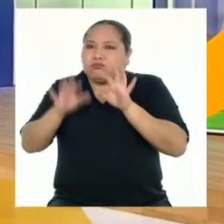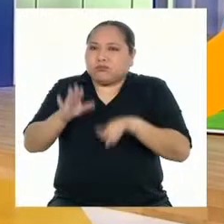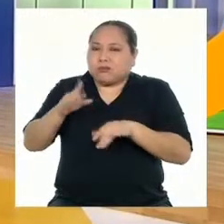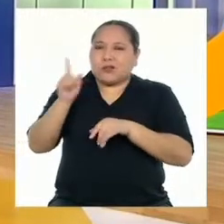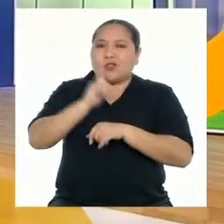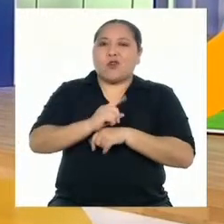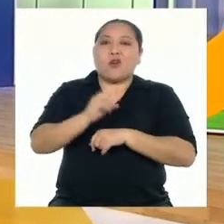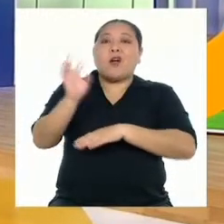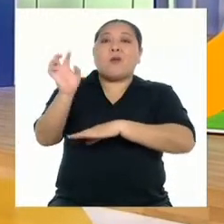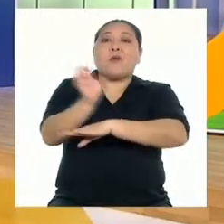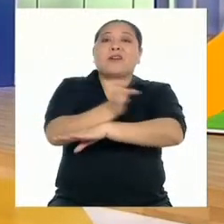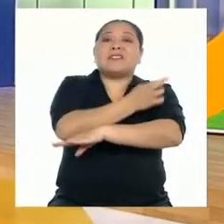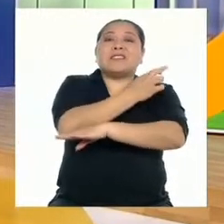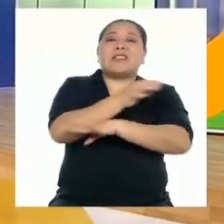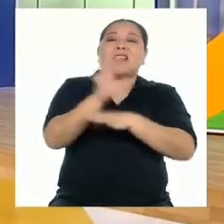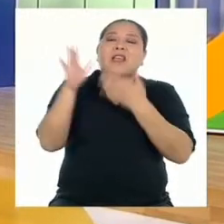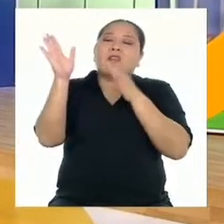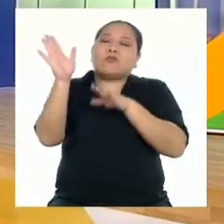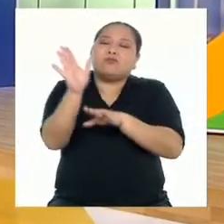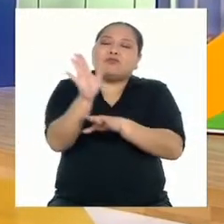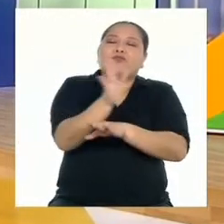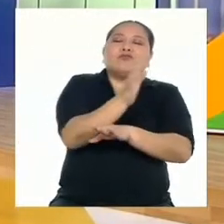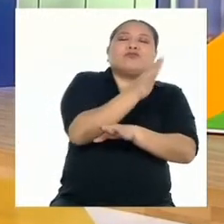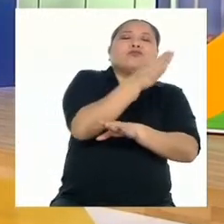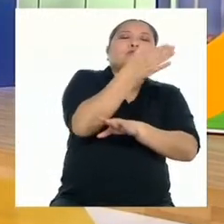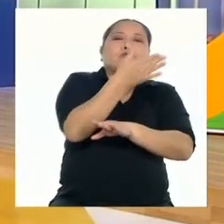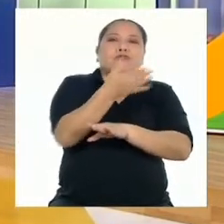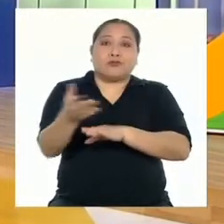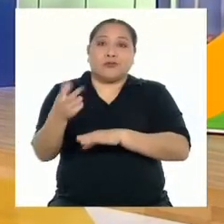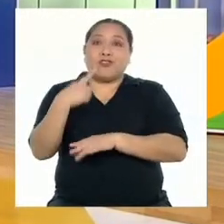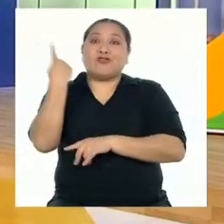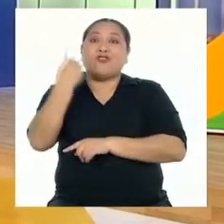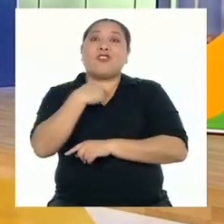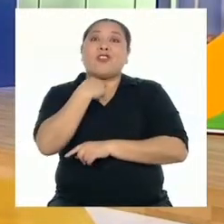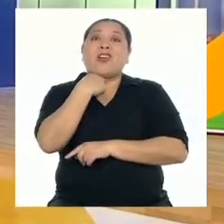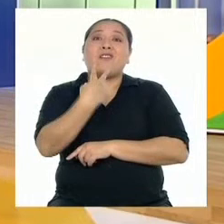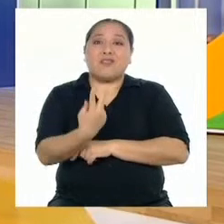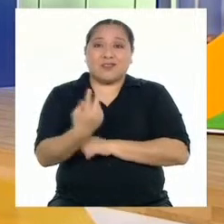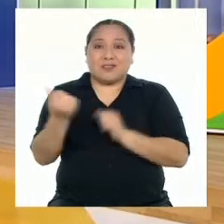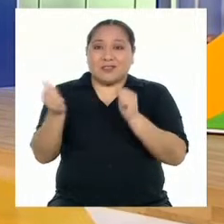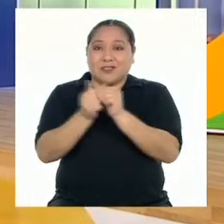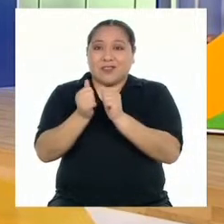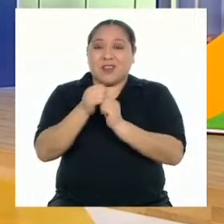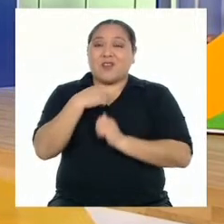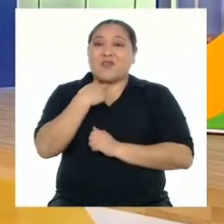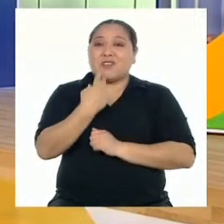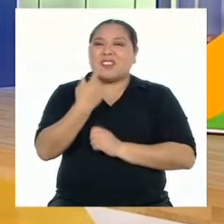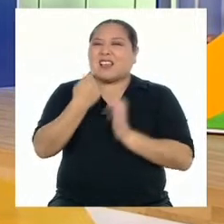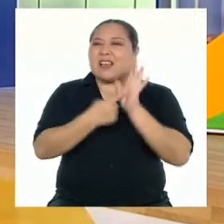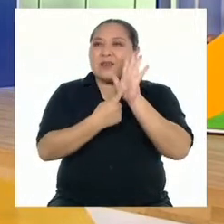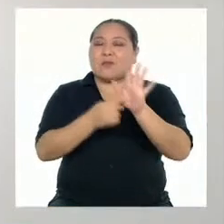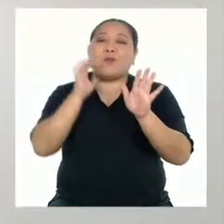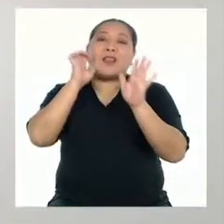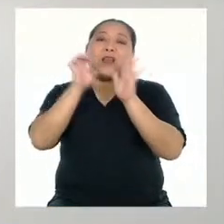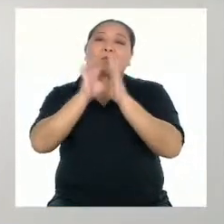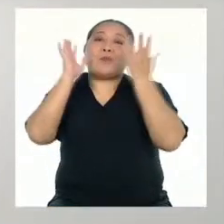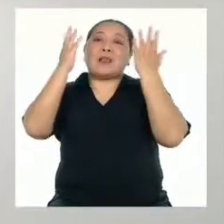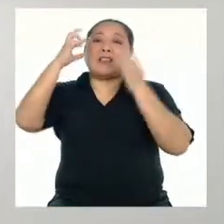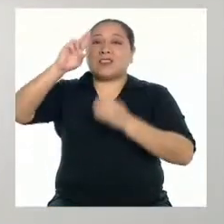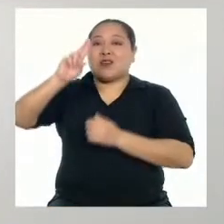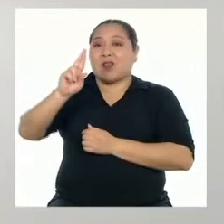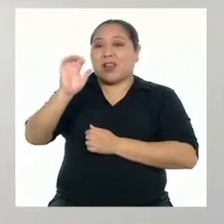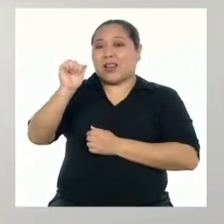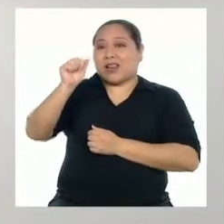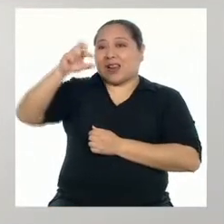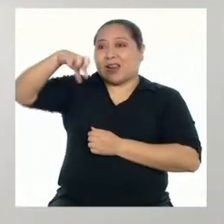tiene ritmo, una musicalidad acompañada y complementada de lo que queremos expresar, como el rap. Muy